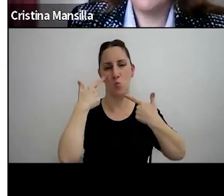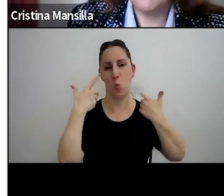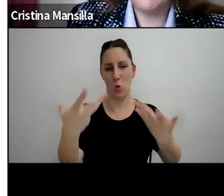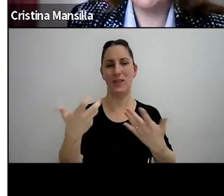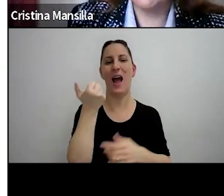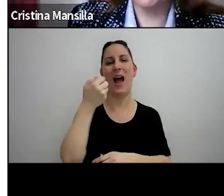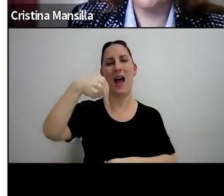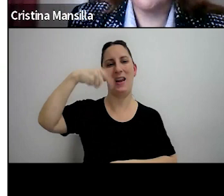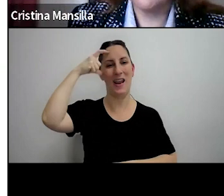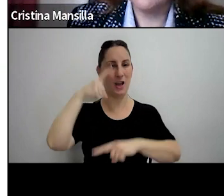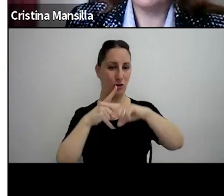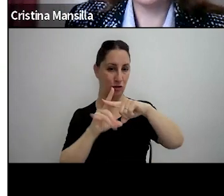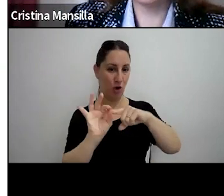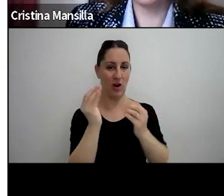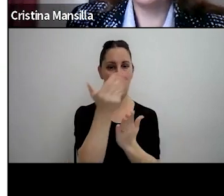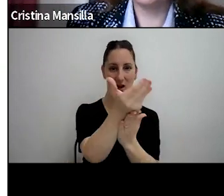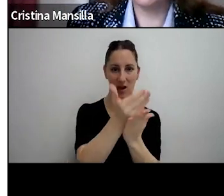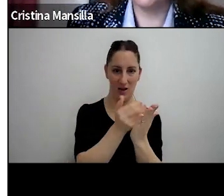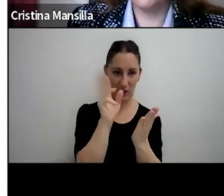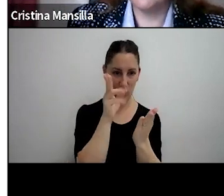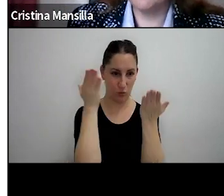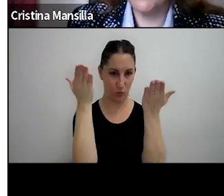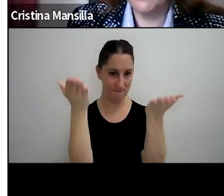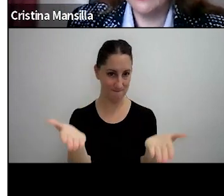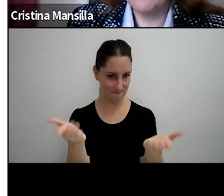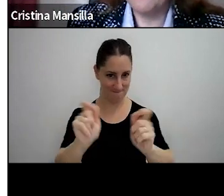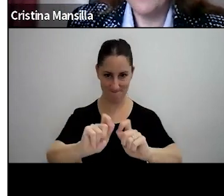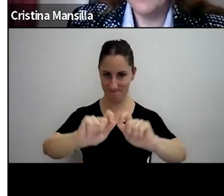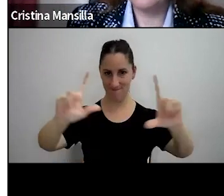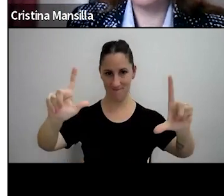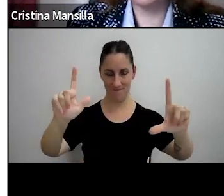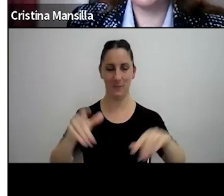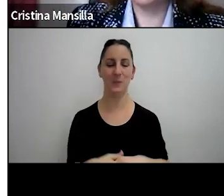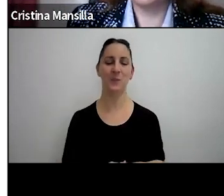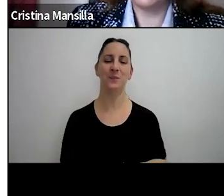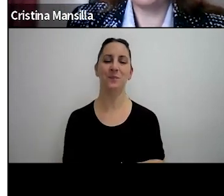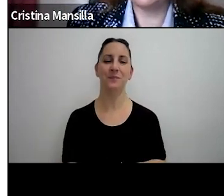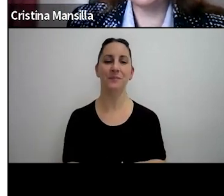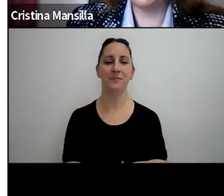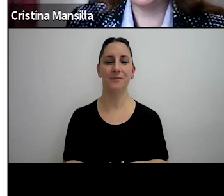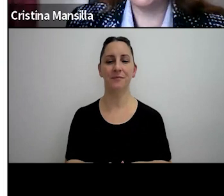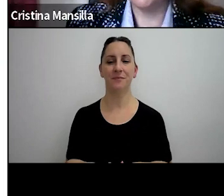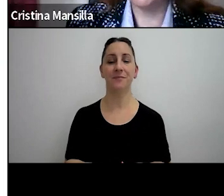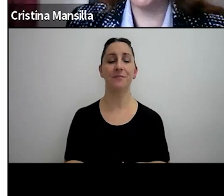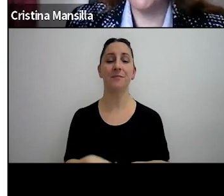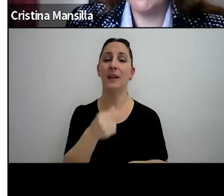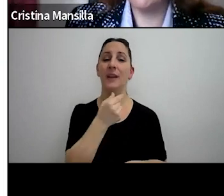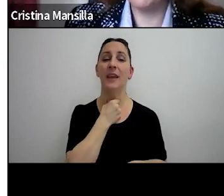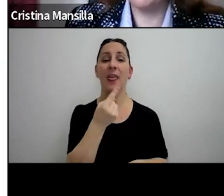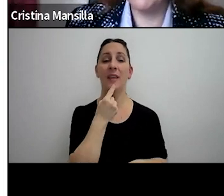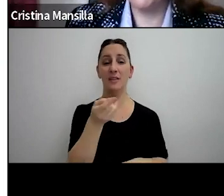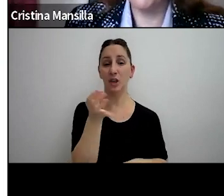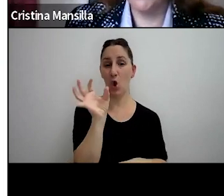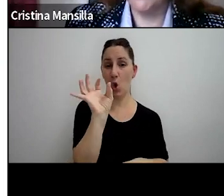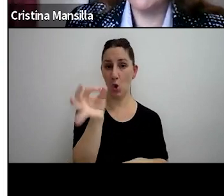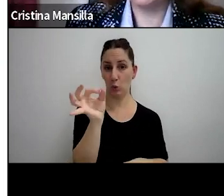anexo a esta resolución que acá se los dejo en exposición es decir a partir de octubre